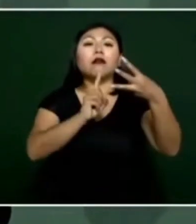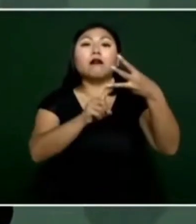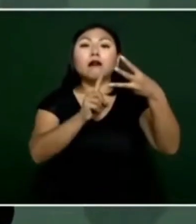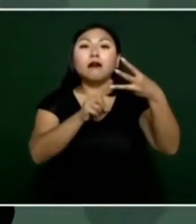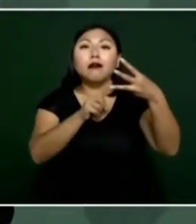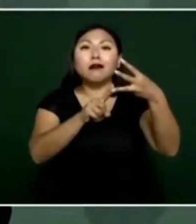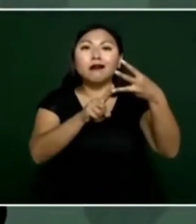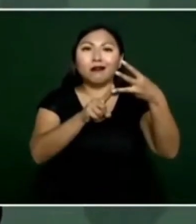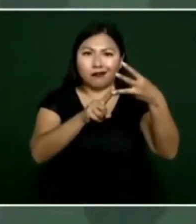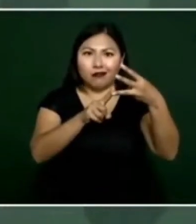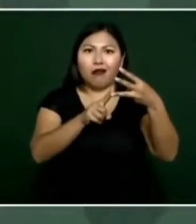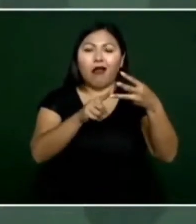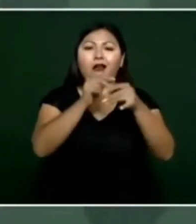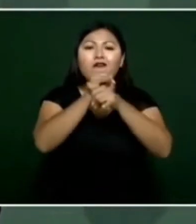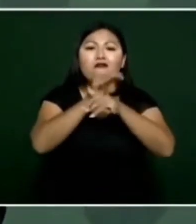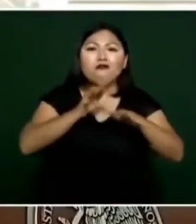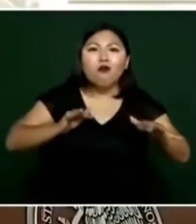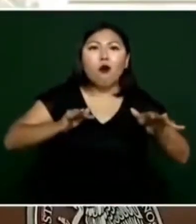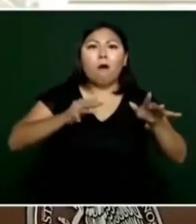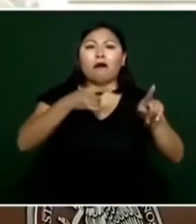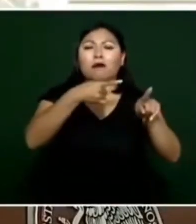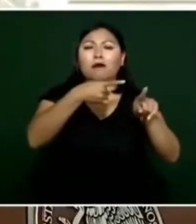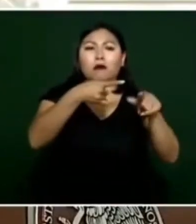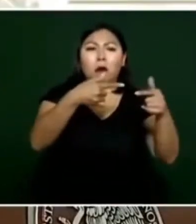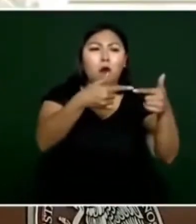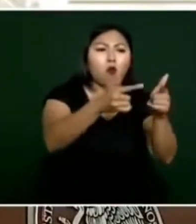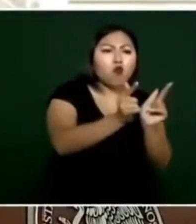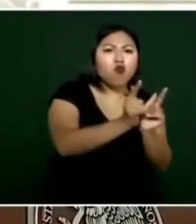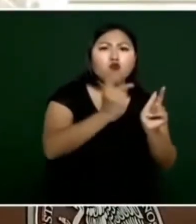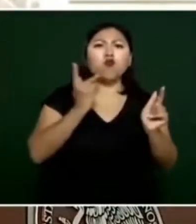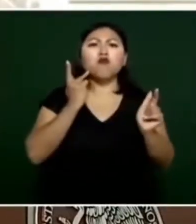y nada de manipulación